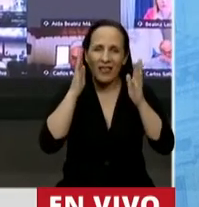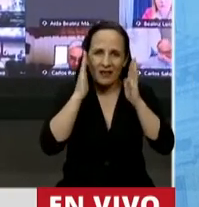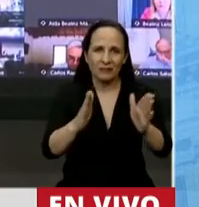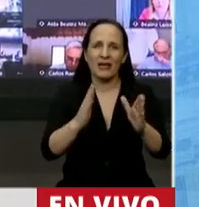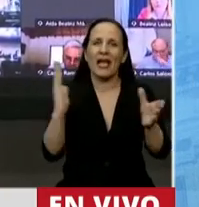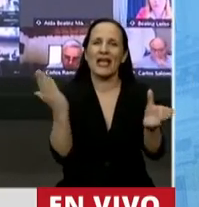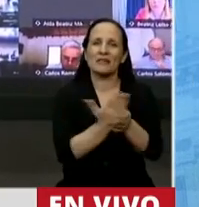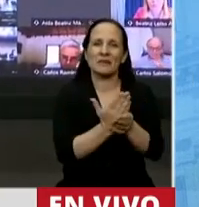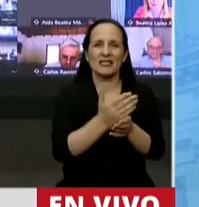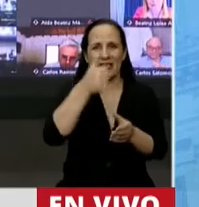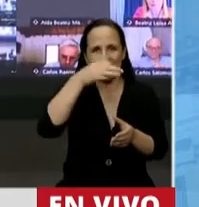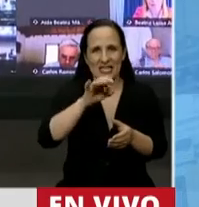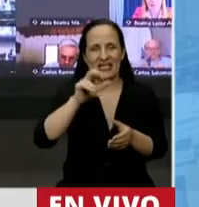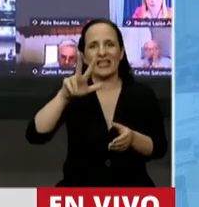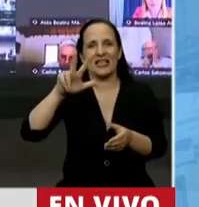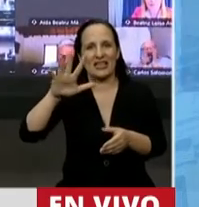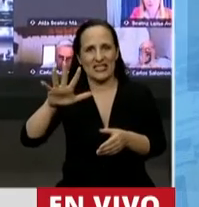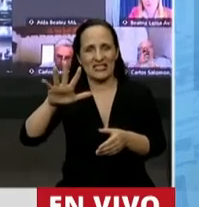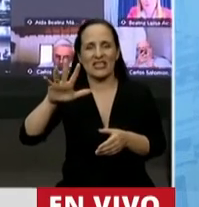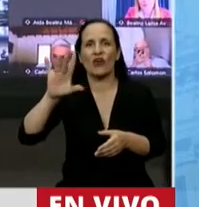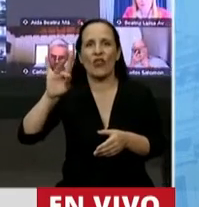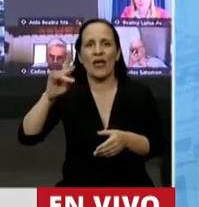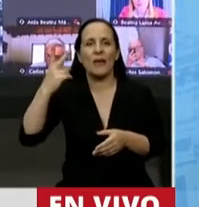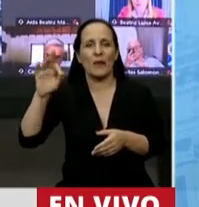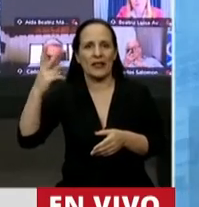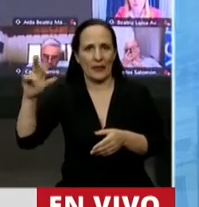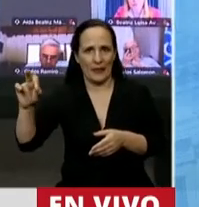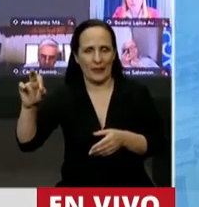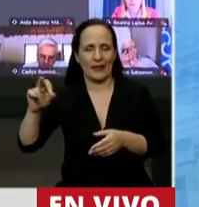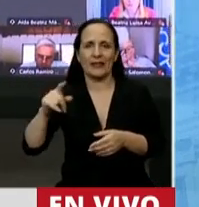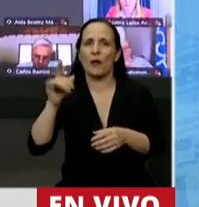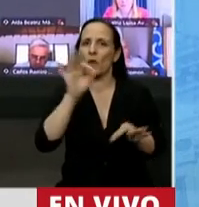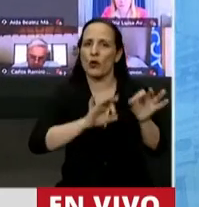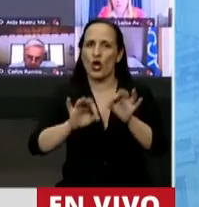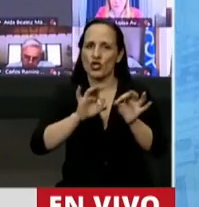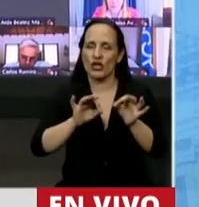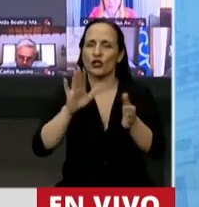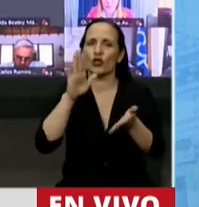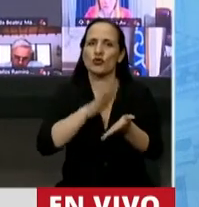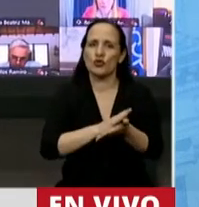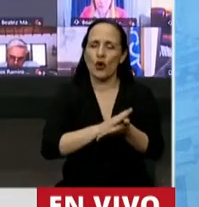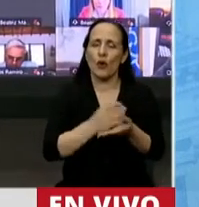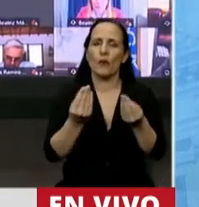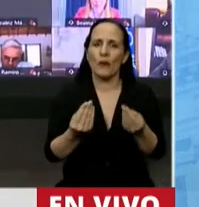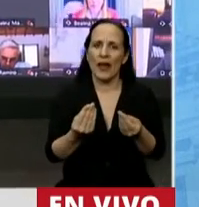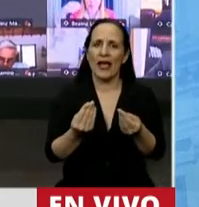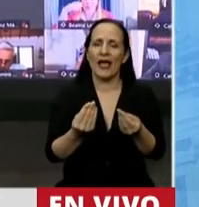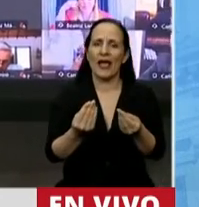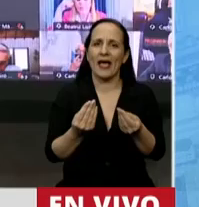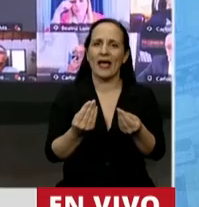el expediente 6035 de 2020, proyecto de resolución para citar